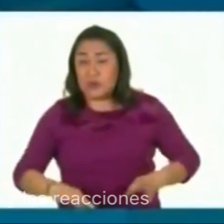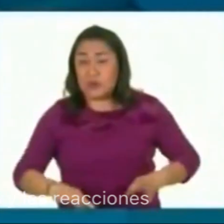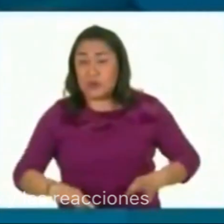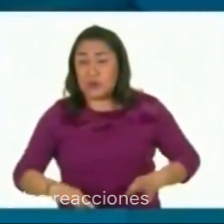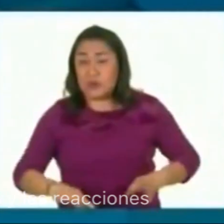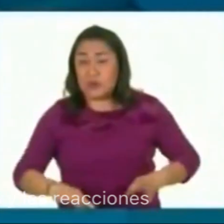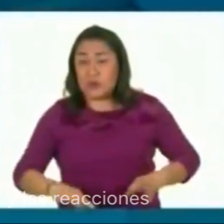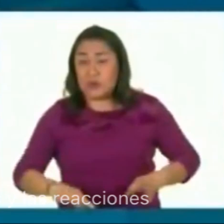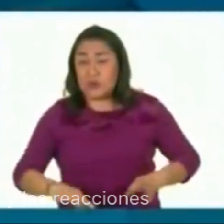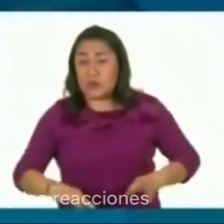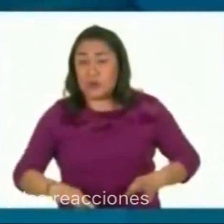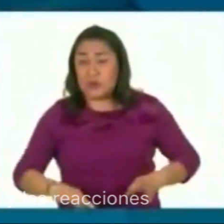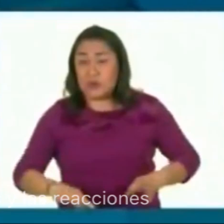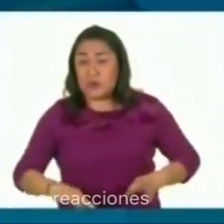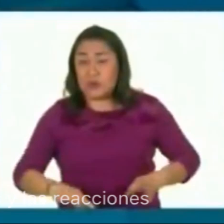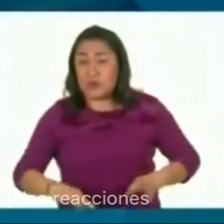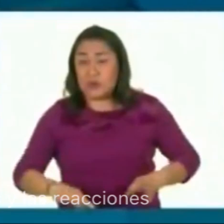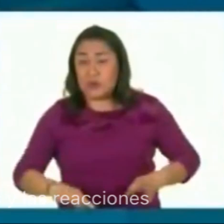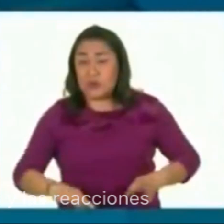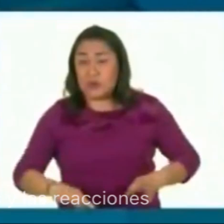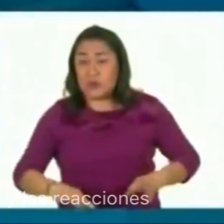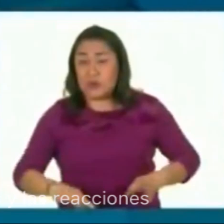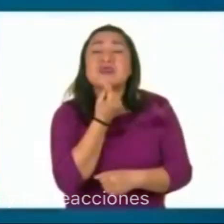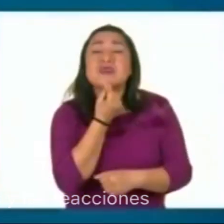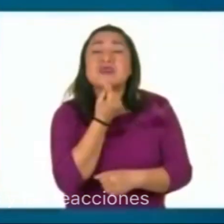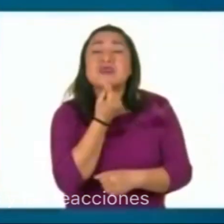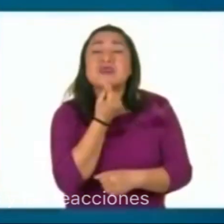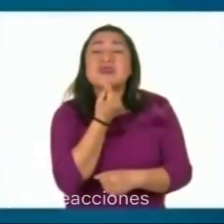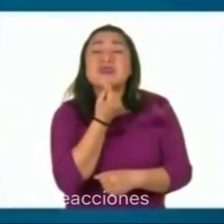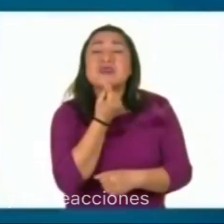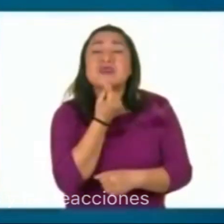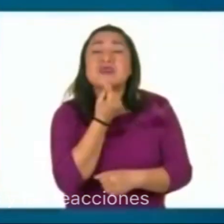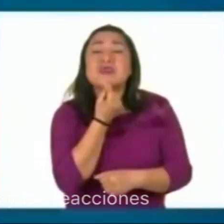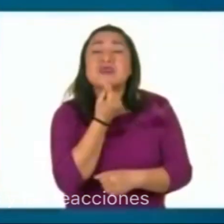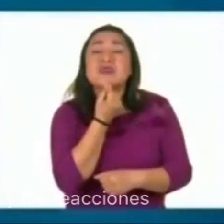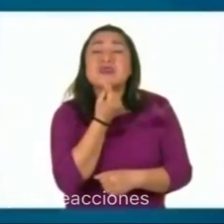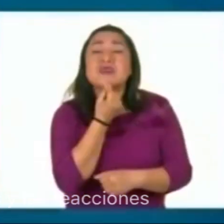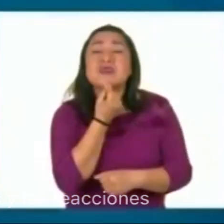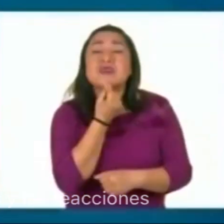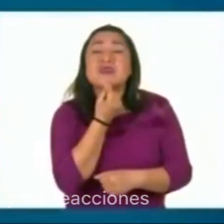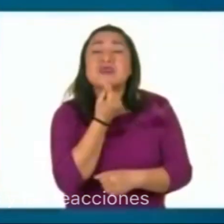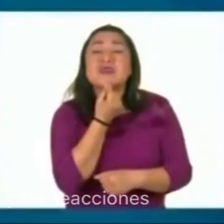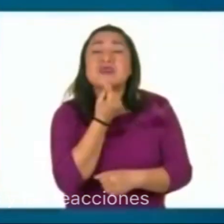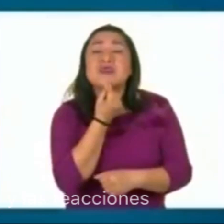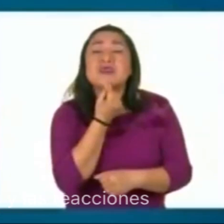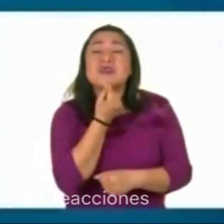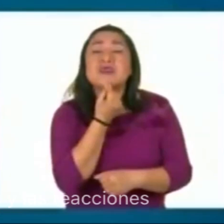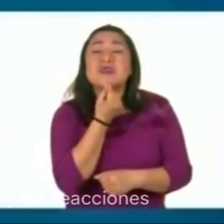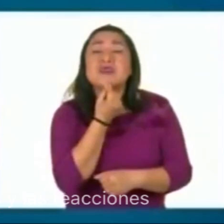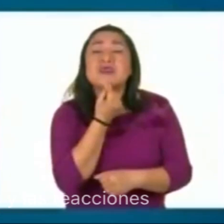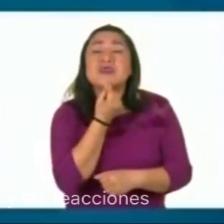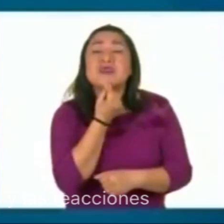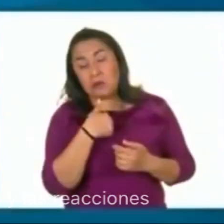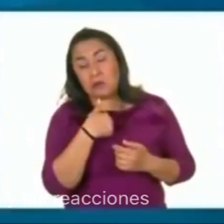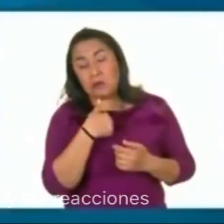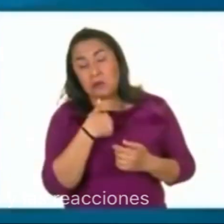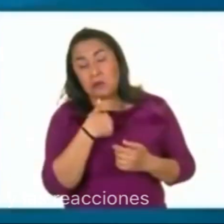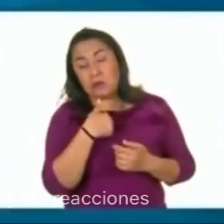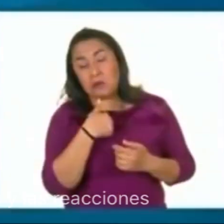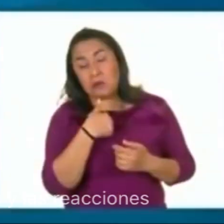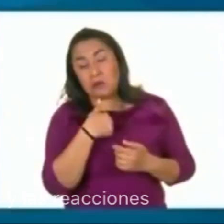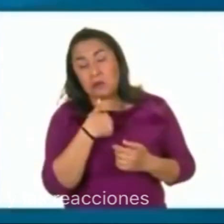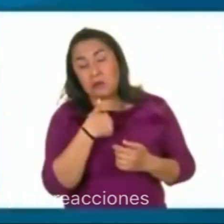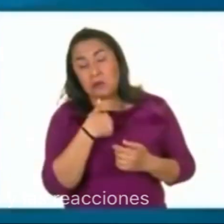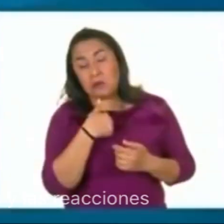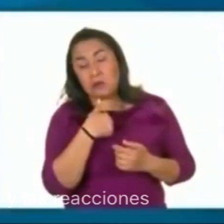que destacan el respeto, no trabajo a niños, la ley de protección del niño, respetar las señalizaciones, reglamentos de tránsito, evitar el